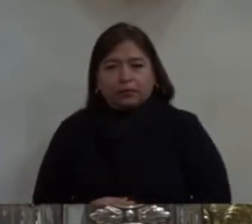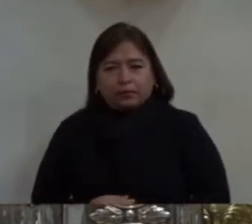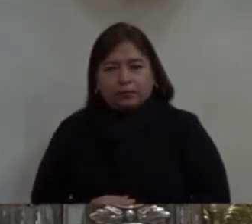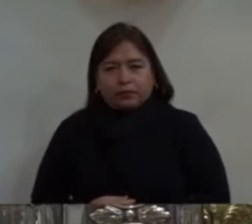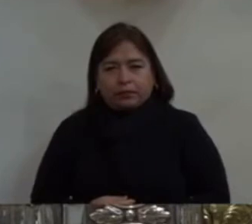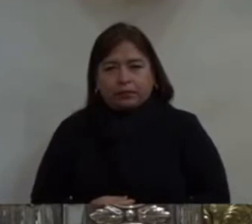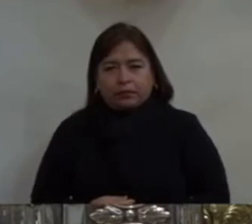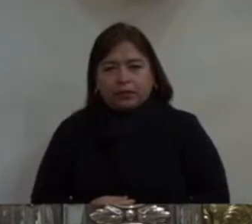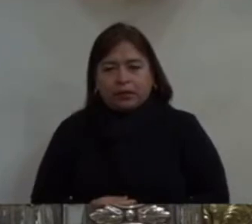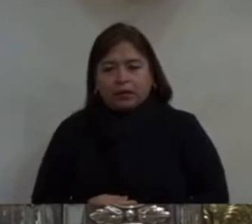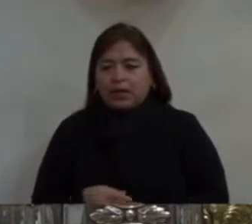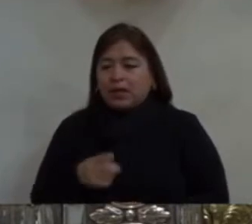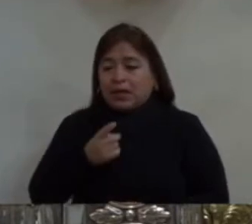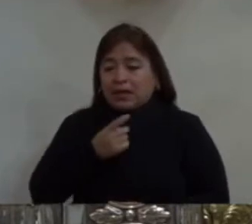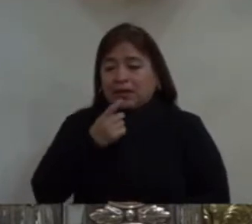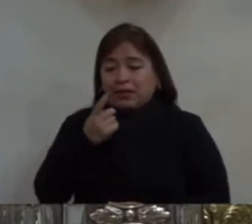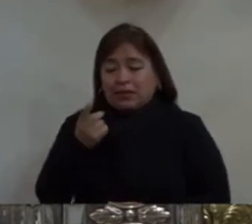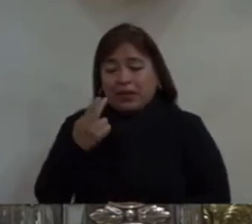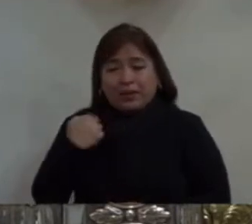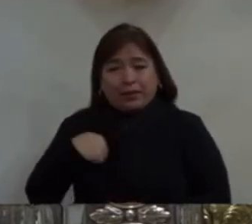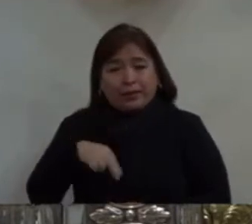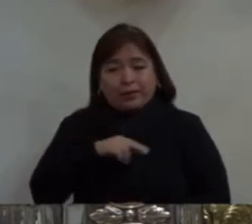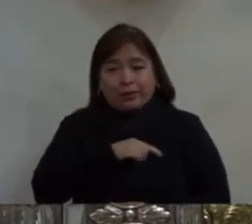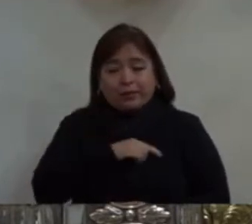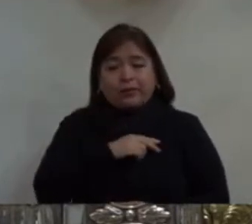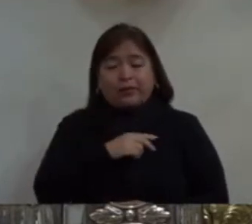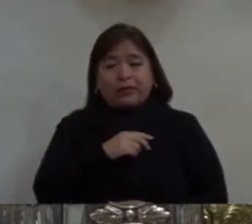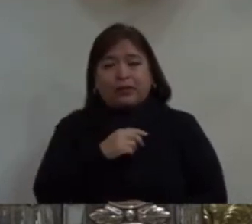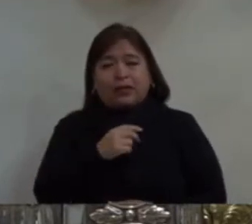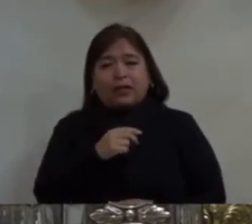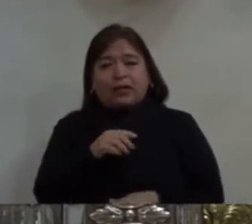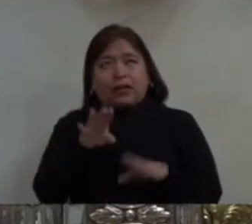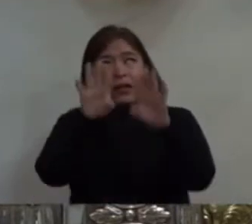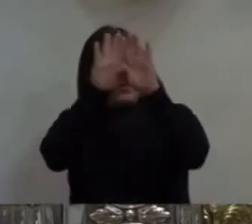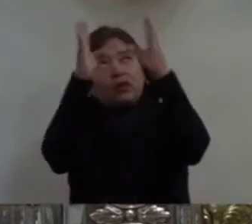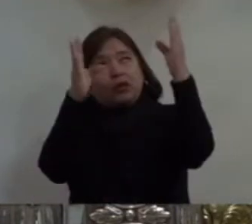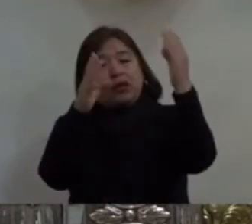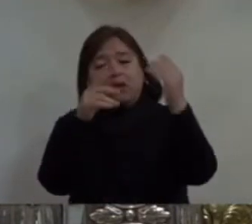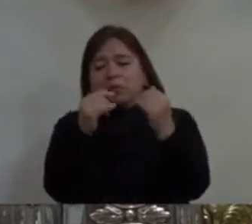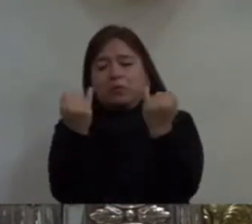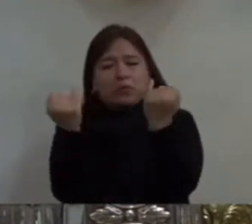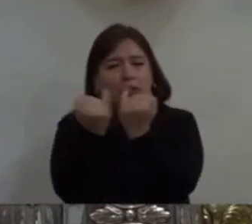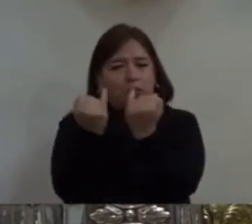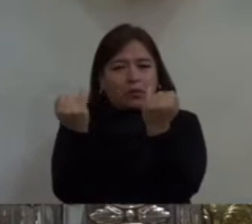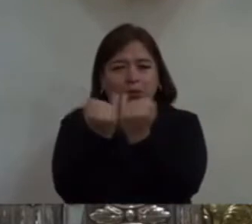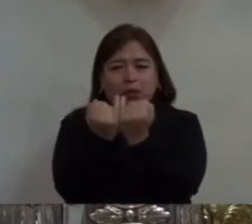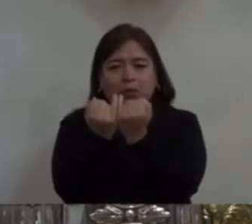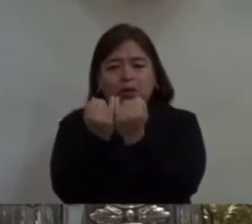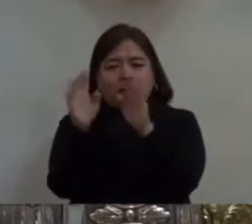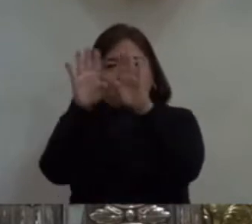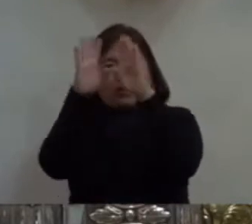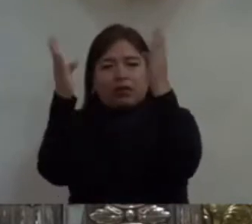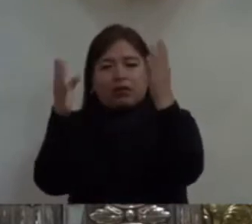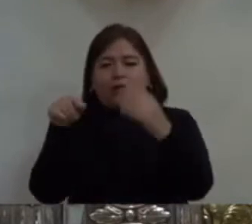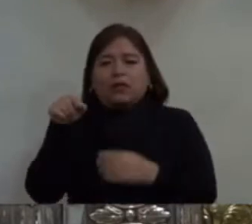dicho, el cielo está abierto. Tu futuro está en el cielo,